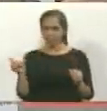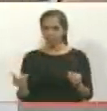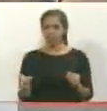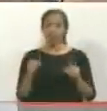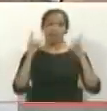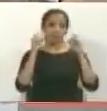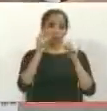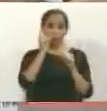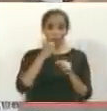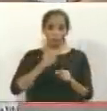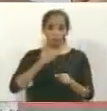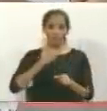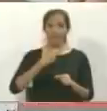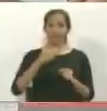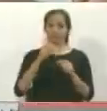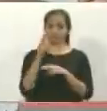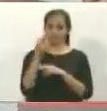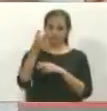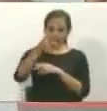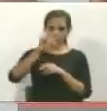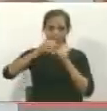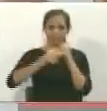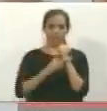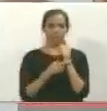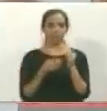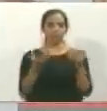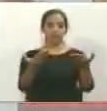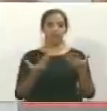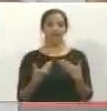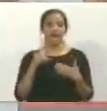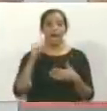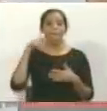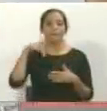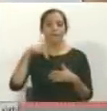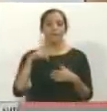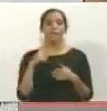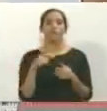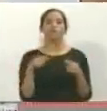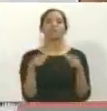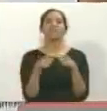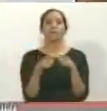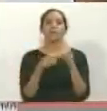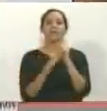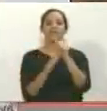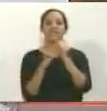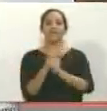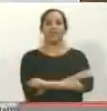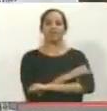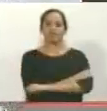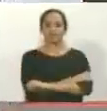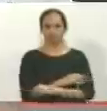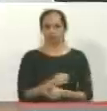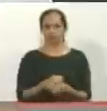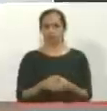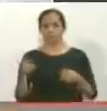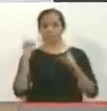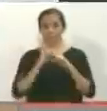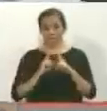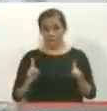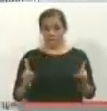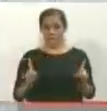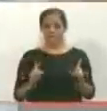del hombre armado apuntando a Guaidó fue proporcionada a la AP por un equipo del líder opositor. Sin embargo,